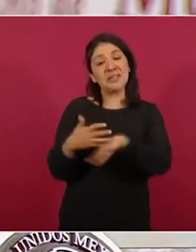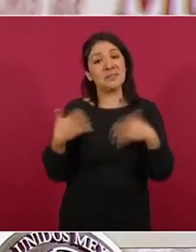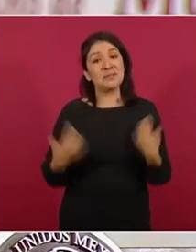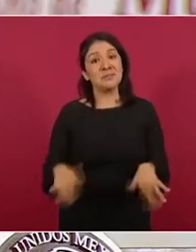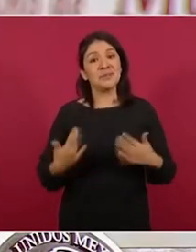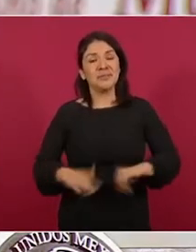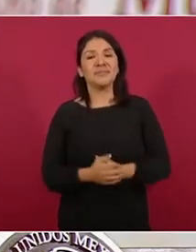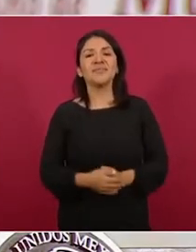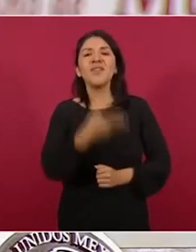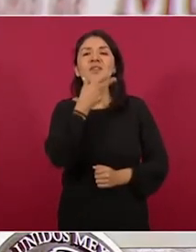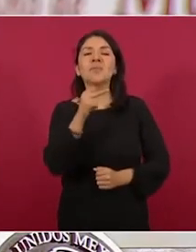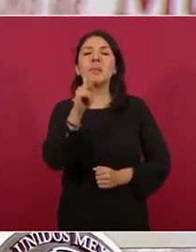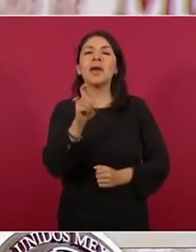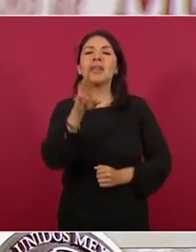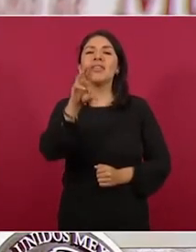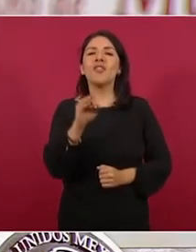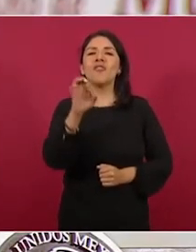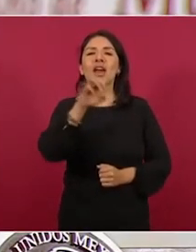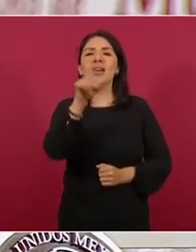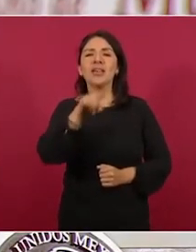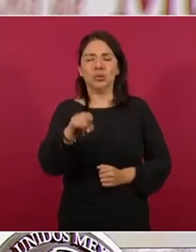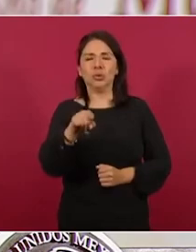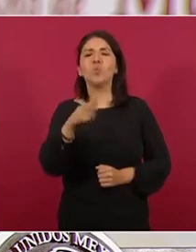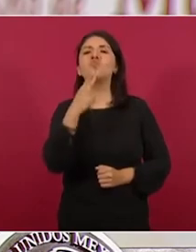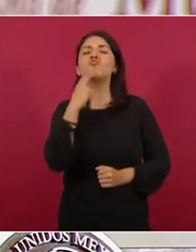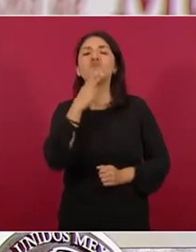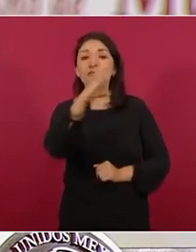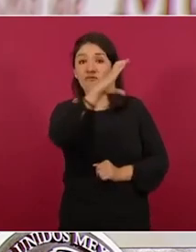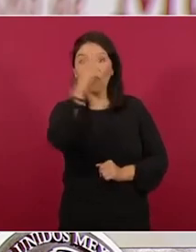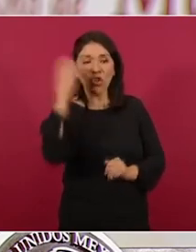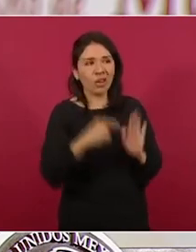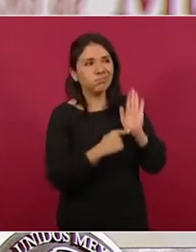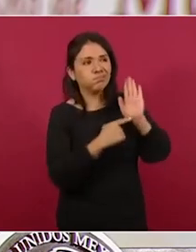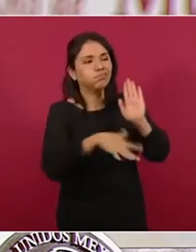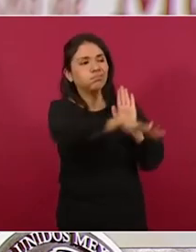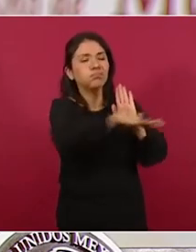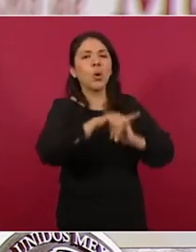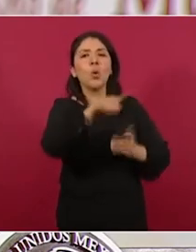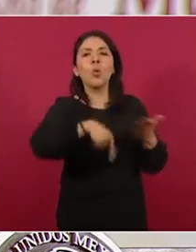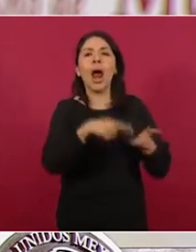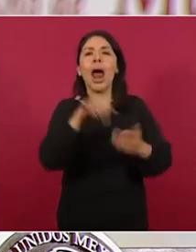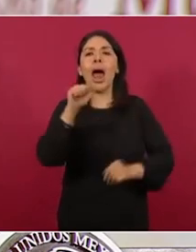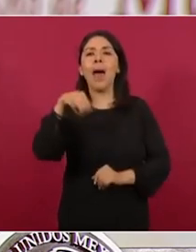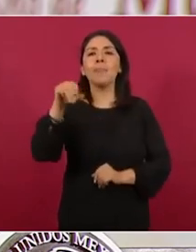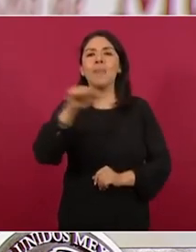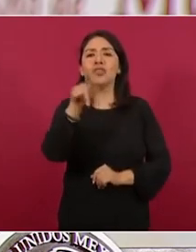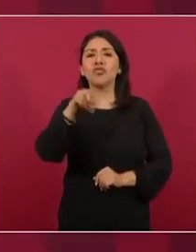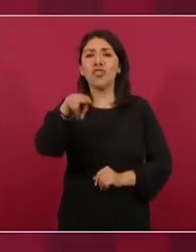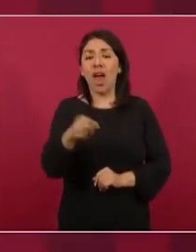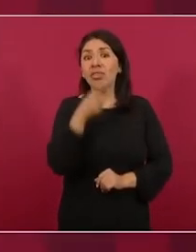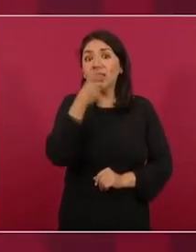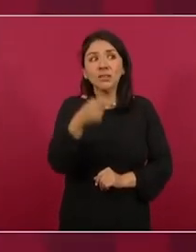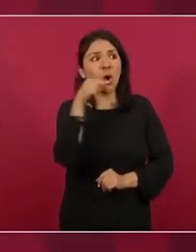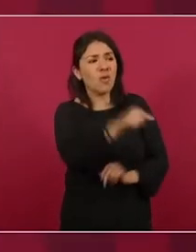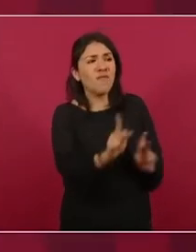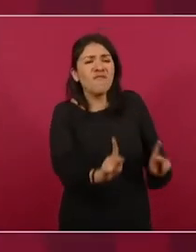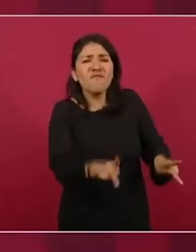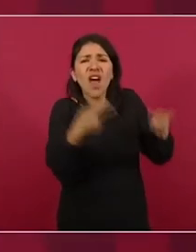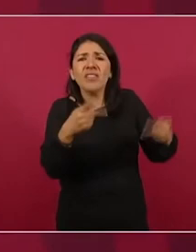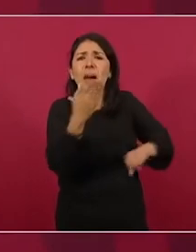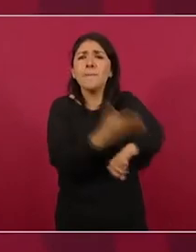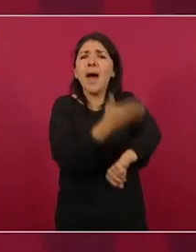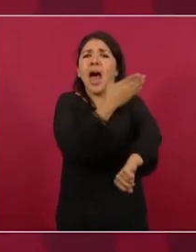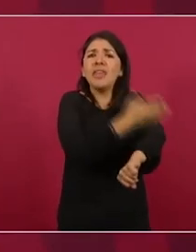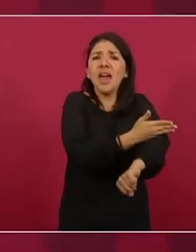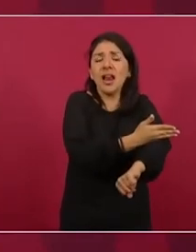Ferriz usa foto de la Amazonía como prueba para denunciar venta falsa de madera